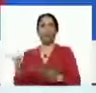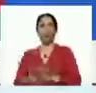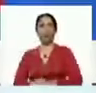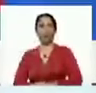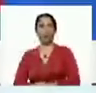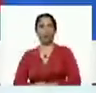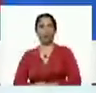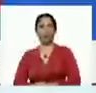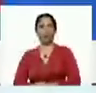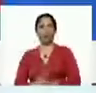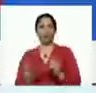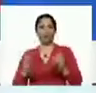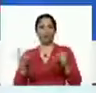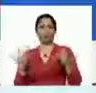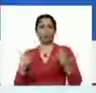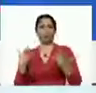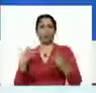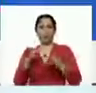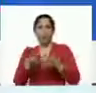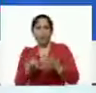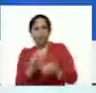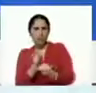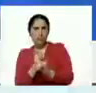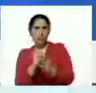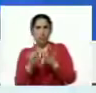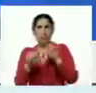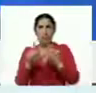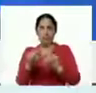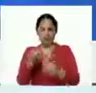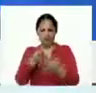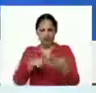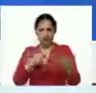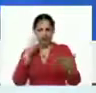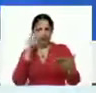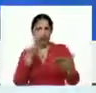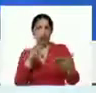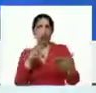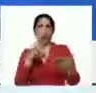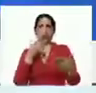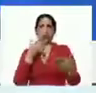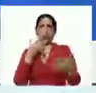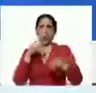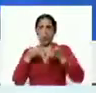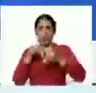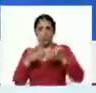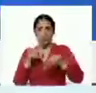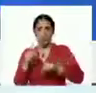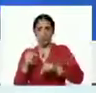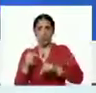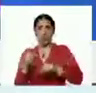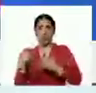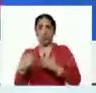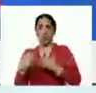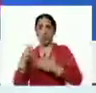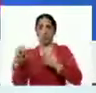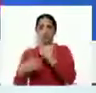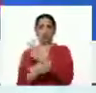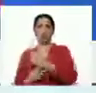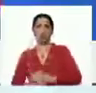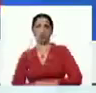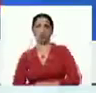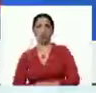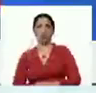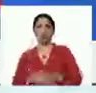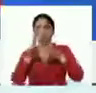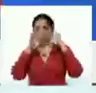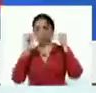Es increíble. Yo me meto en Twitter, por ejemplo, y me pongo a ver las cuentas tuiteras financiadas por el guaidocismo, por